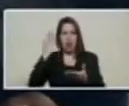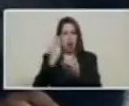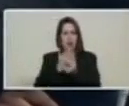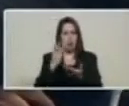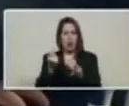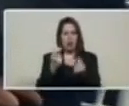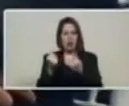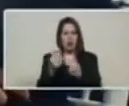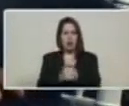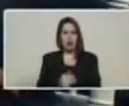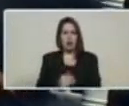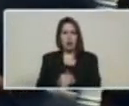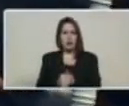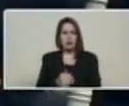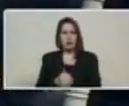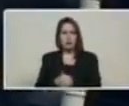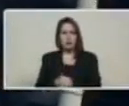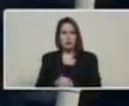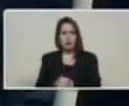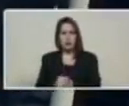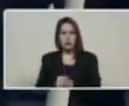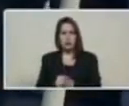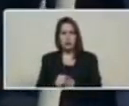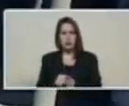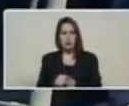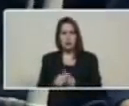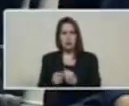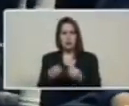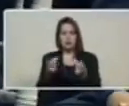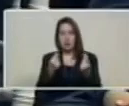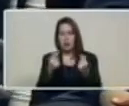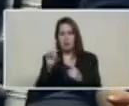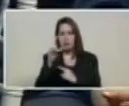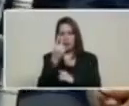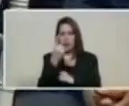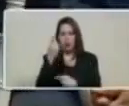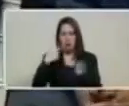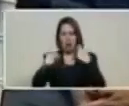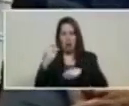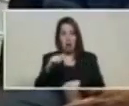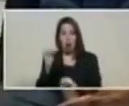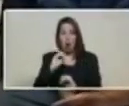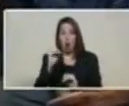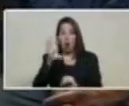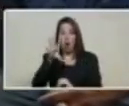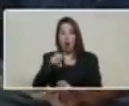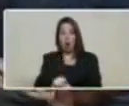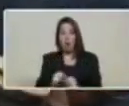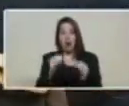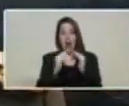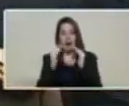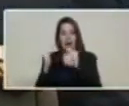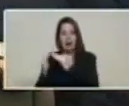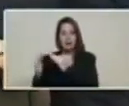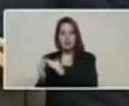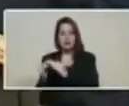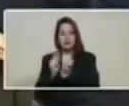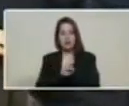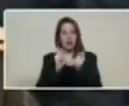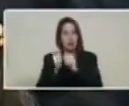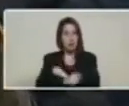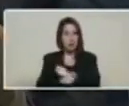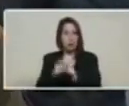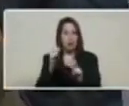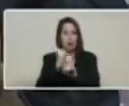denomina mercado primario mientras que la compra a través de los exchange o casas de cambio así